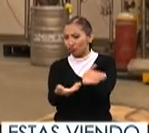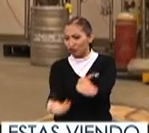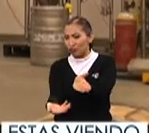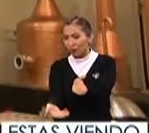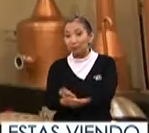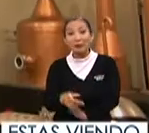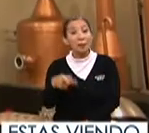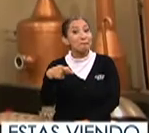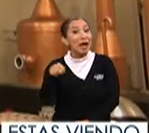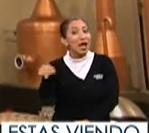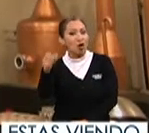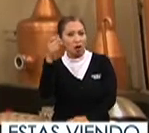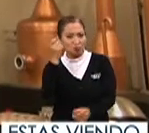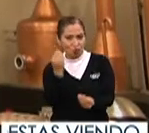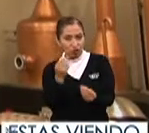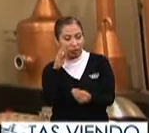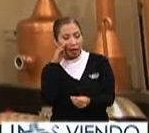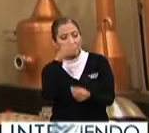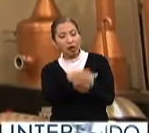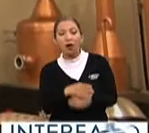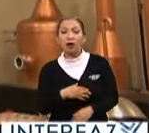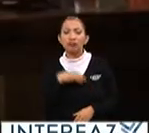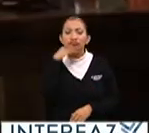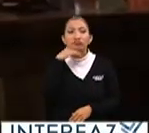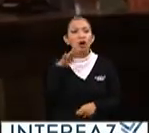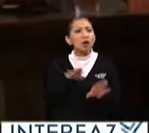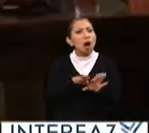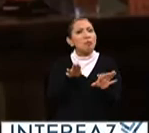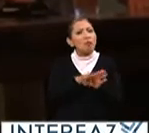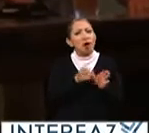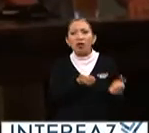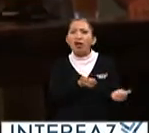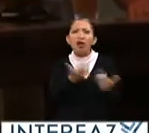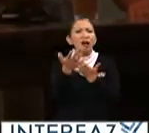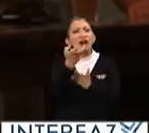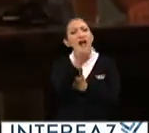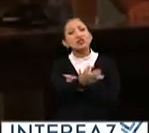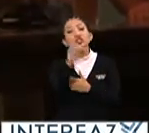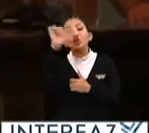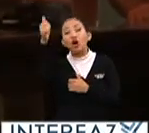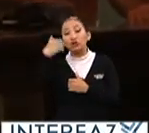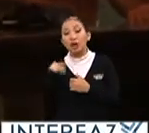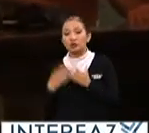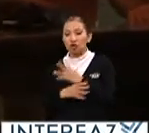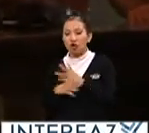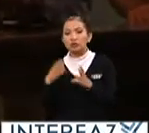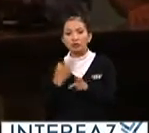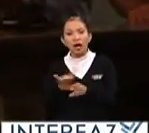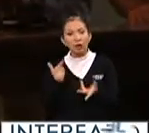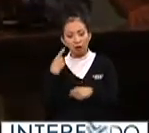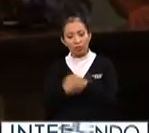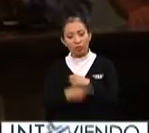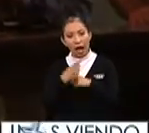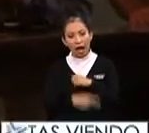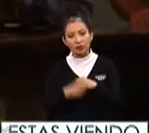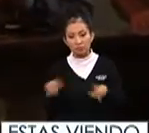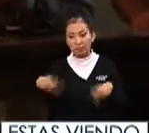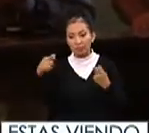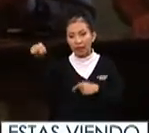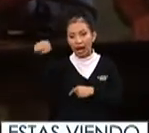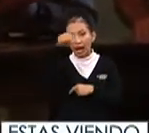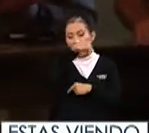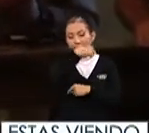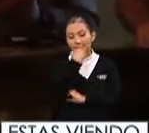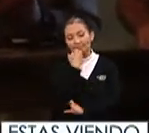sin embargo para muchos pásares ha percibido cómo se transportan estos y otros muchos bienes sin algún daño a los puntos de venta